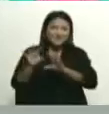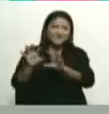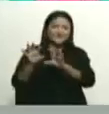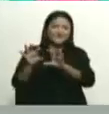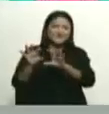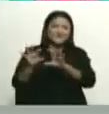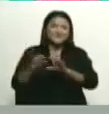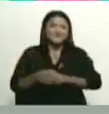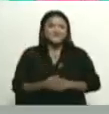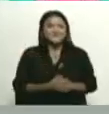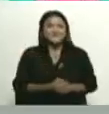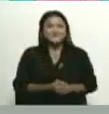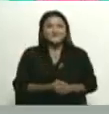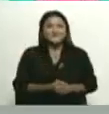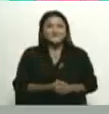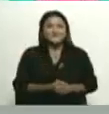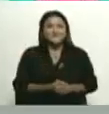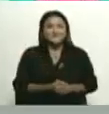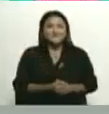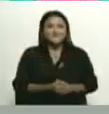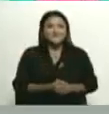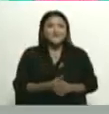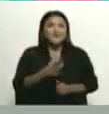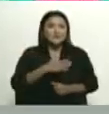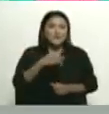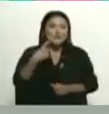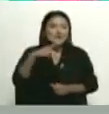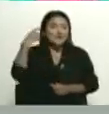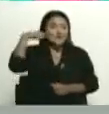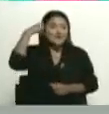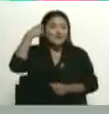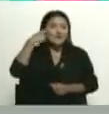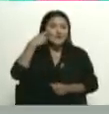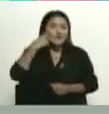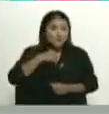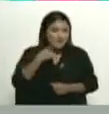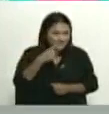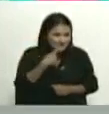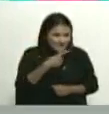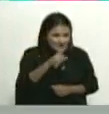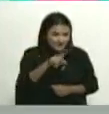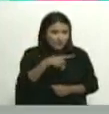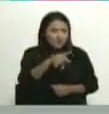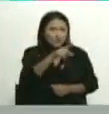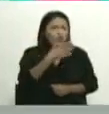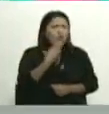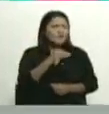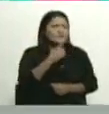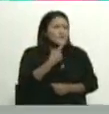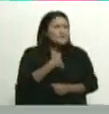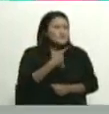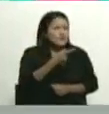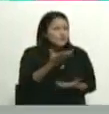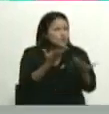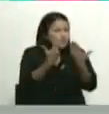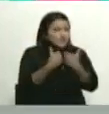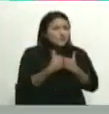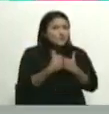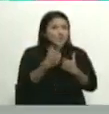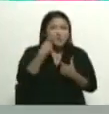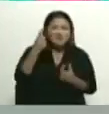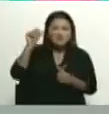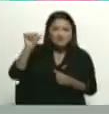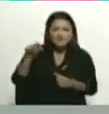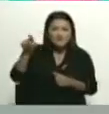¿Ah? Yo saqué un contenido. Así se dice. Tú eres joven. Así se dice. Mira, voy a ver ese